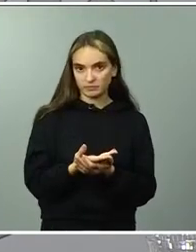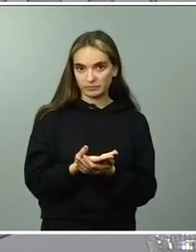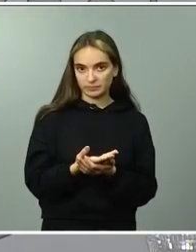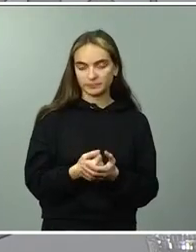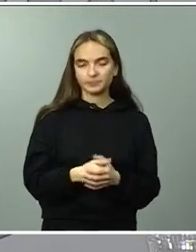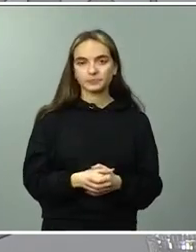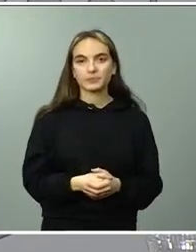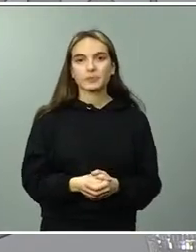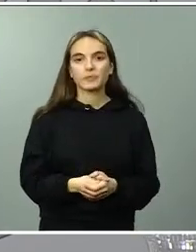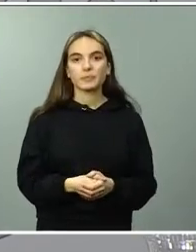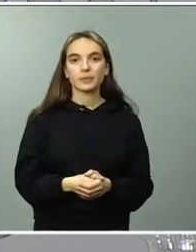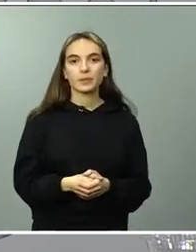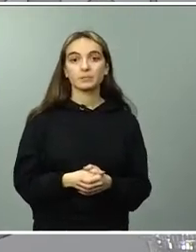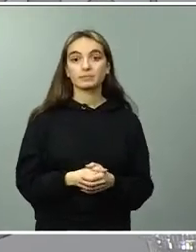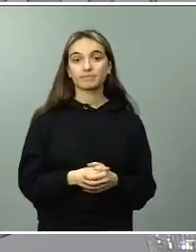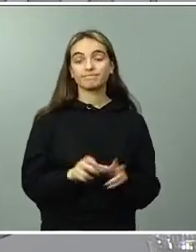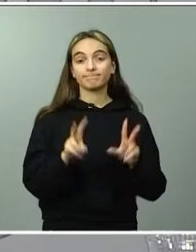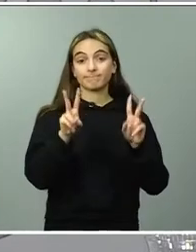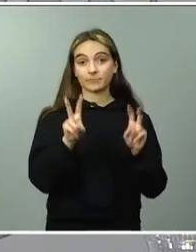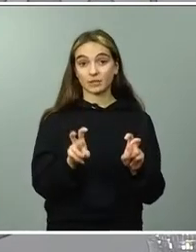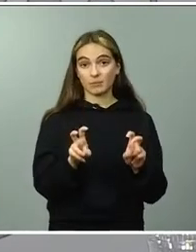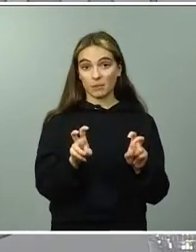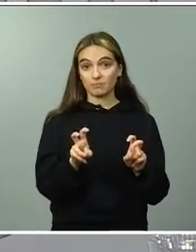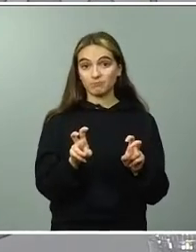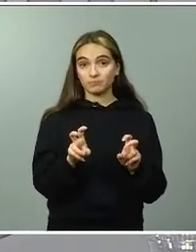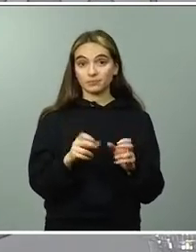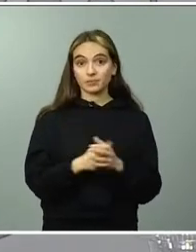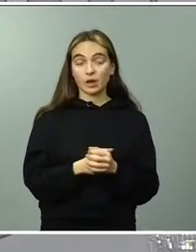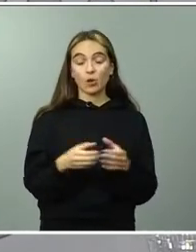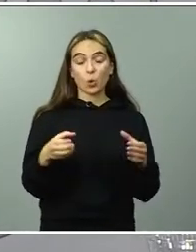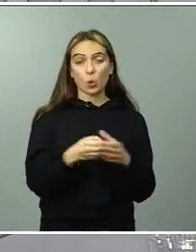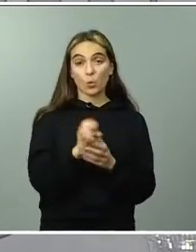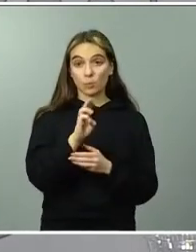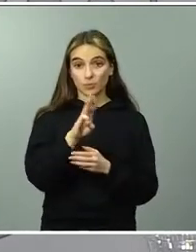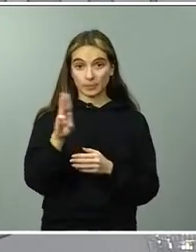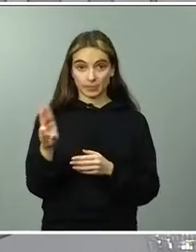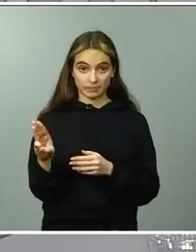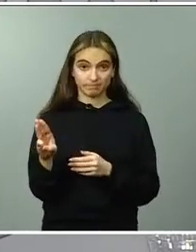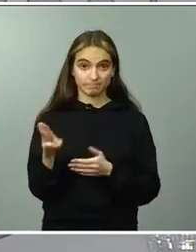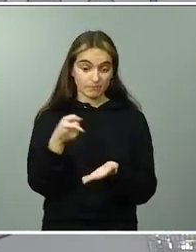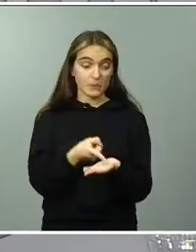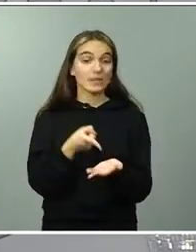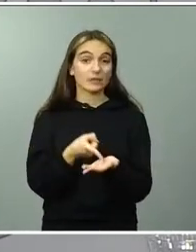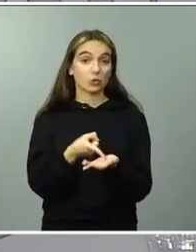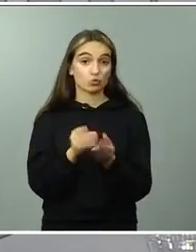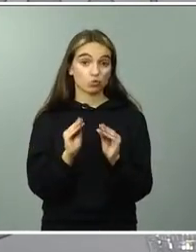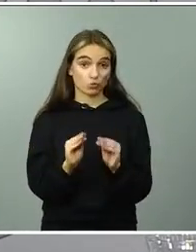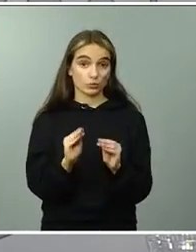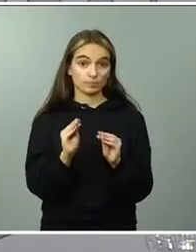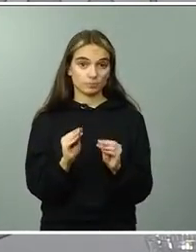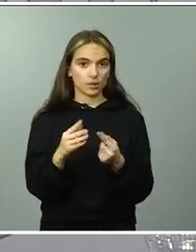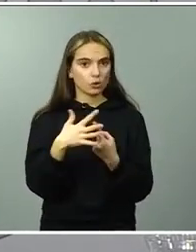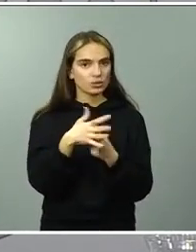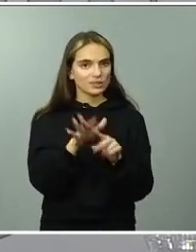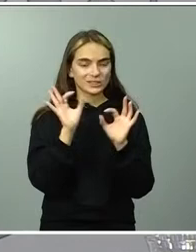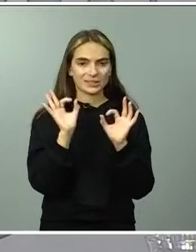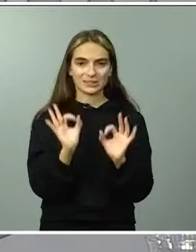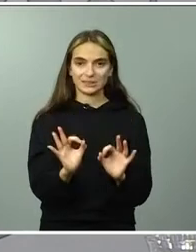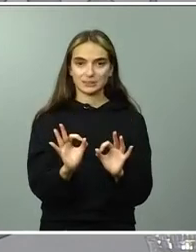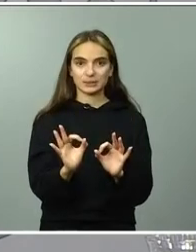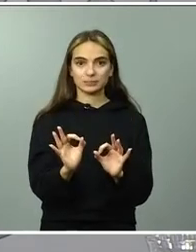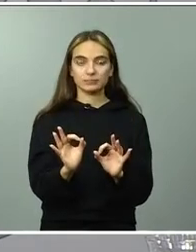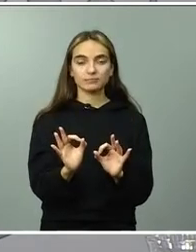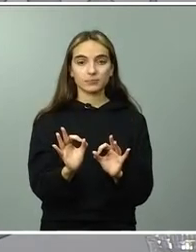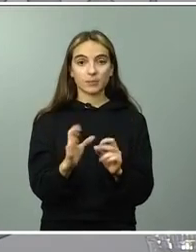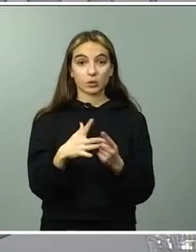Respecto a la petición del Partido Popular y, bueno, en este contexto que, en definitiva, es el contexto de